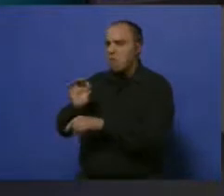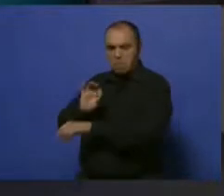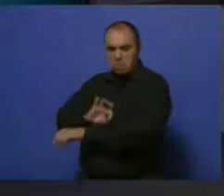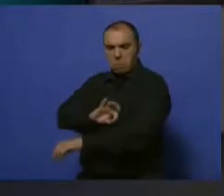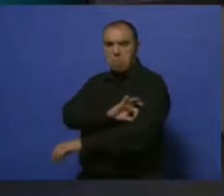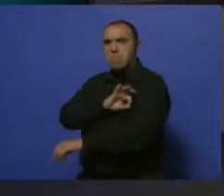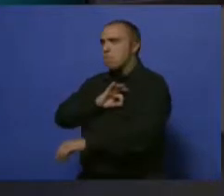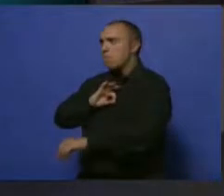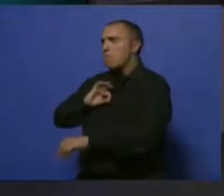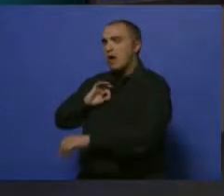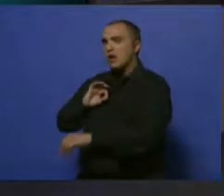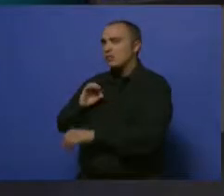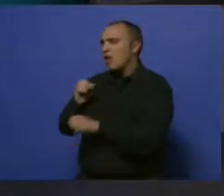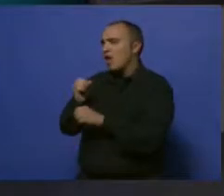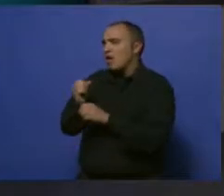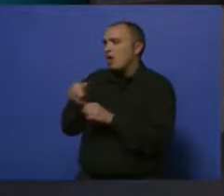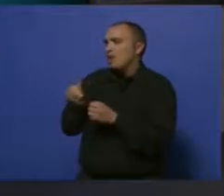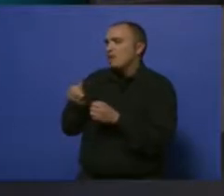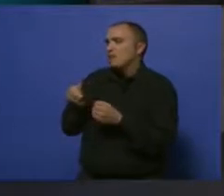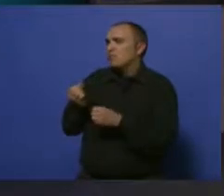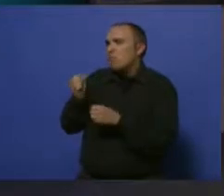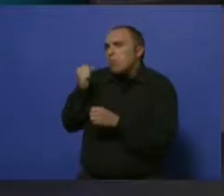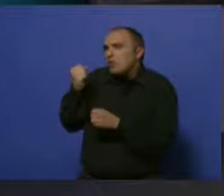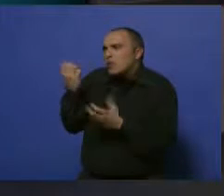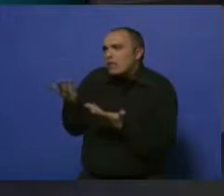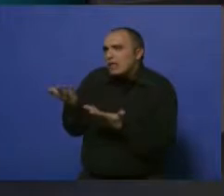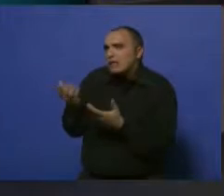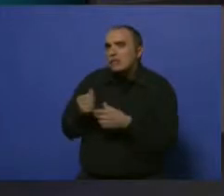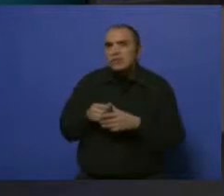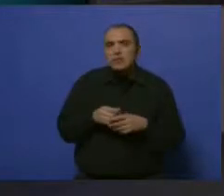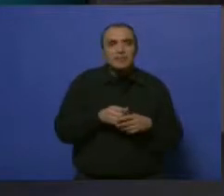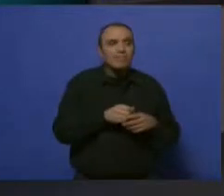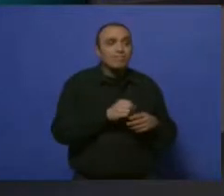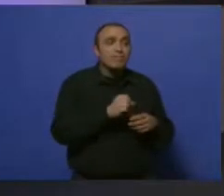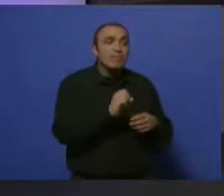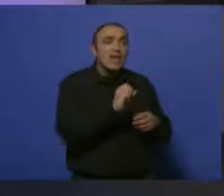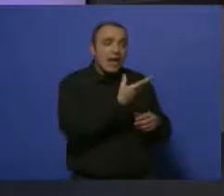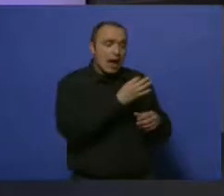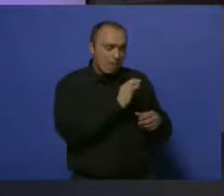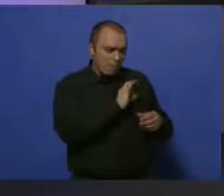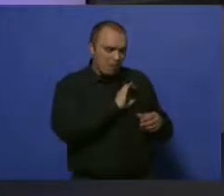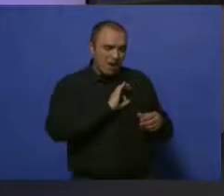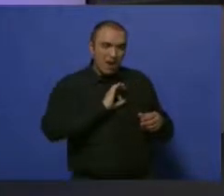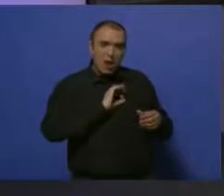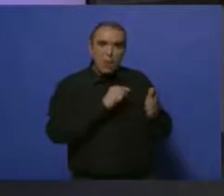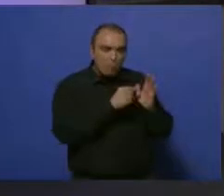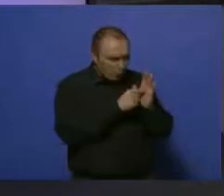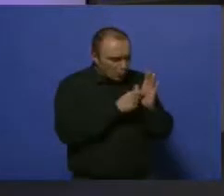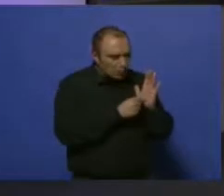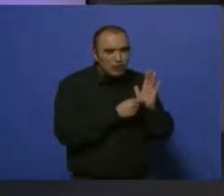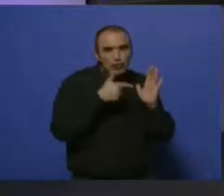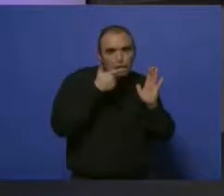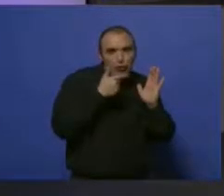Las manchas de la piel son aquellas que aparecen como pequeños puntitos rojos que uno cuando lo